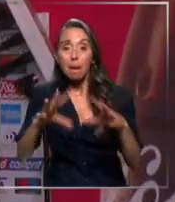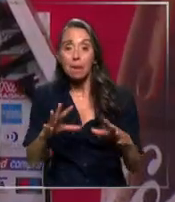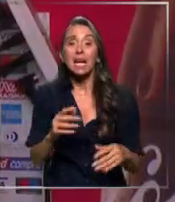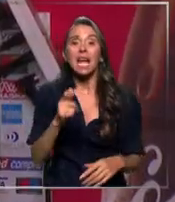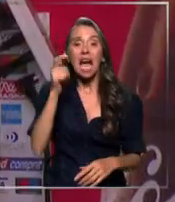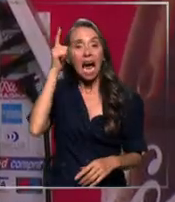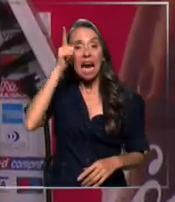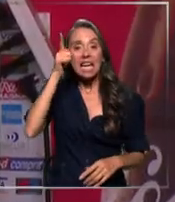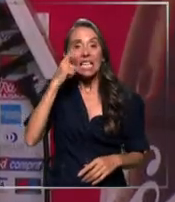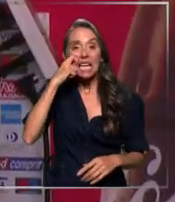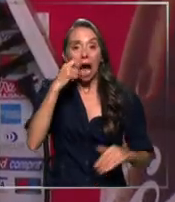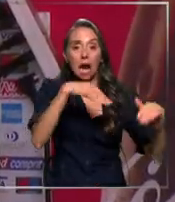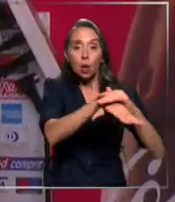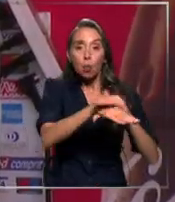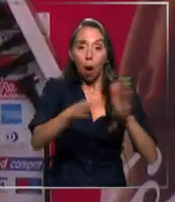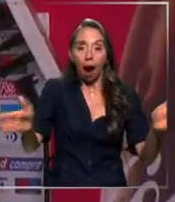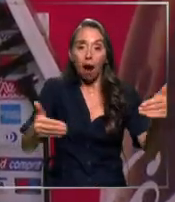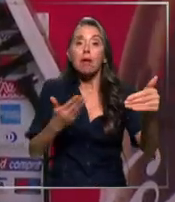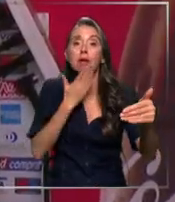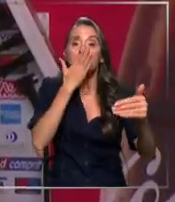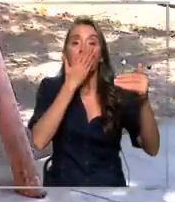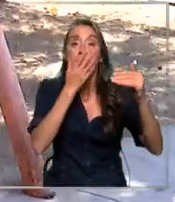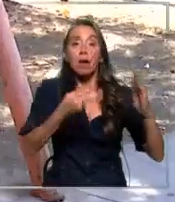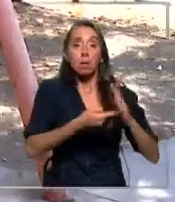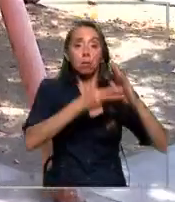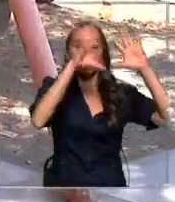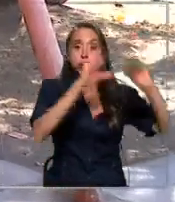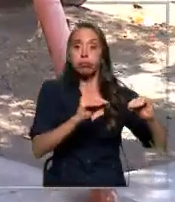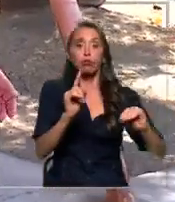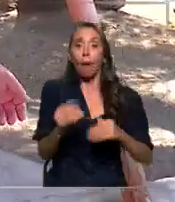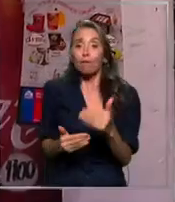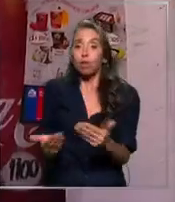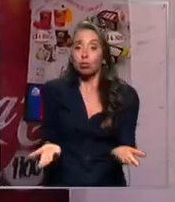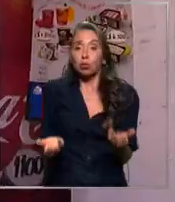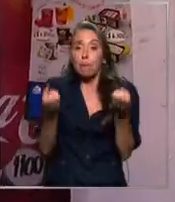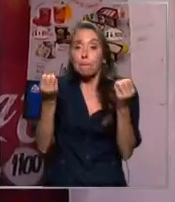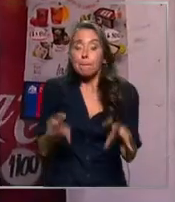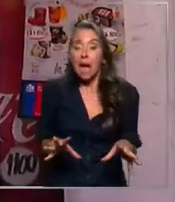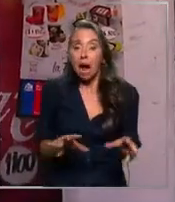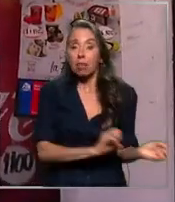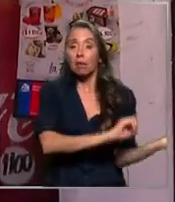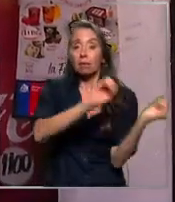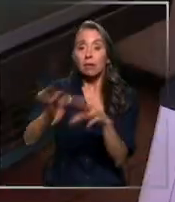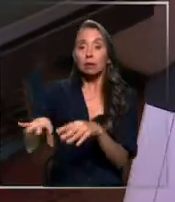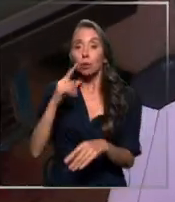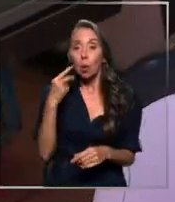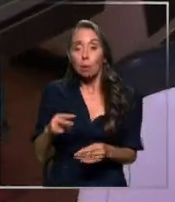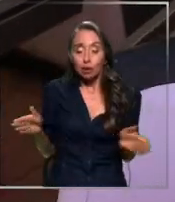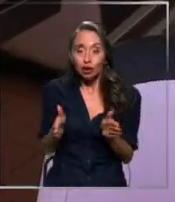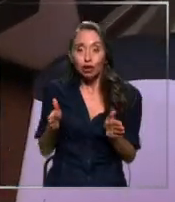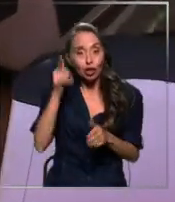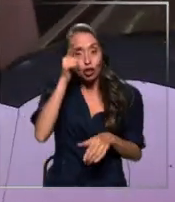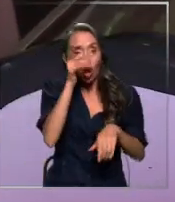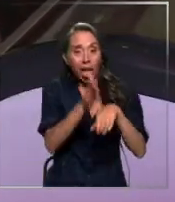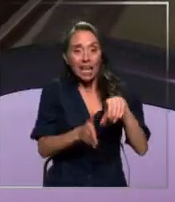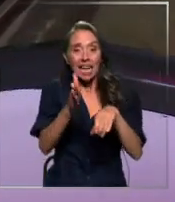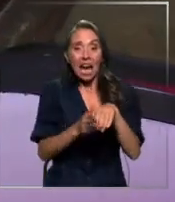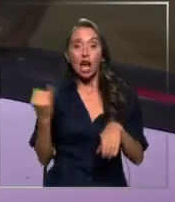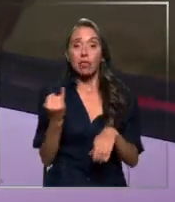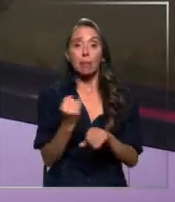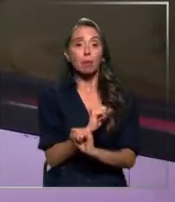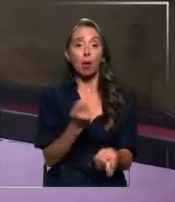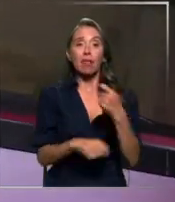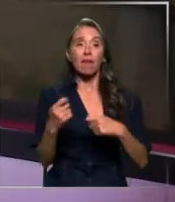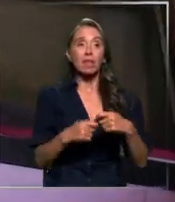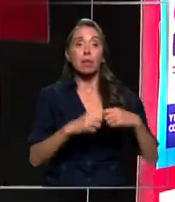funcionan... Claro, puede vender tampoco. Se va perdiendo. Manuel, dueño de esta pequeña carnicería en Independencia, tampoco podía vender sus productos.